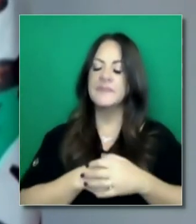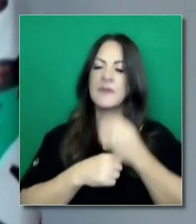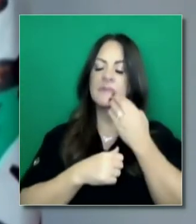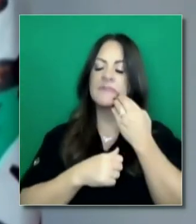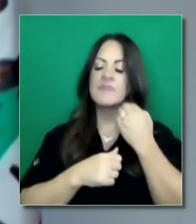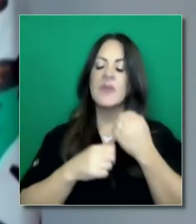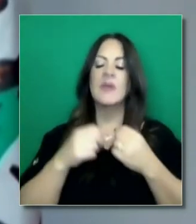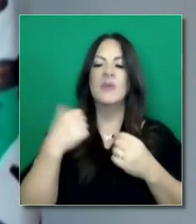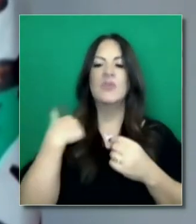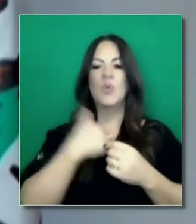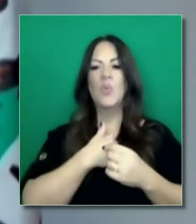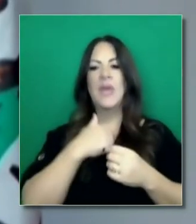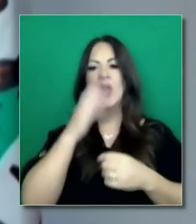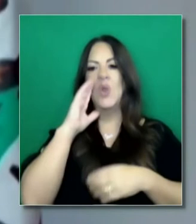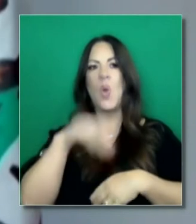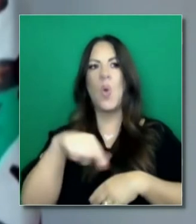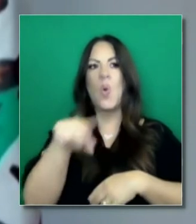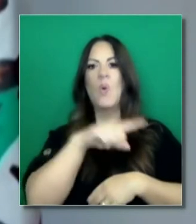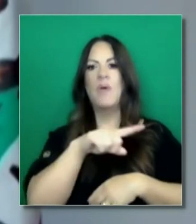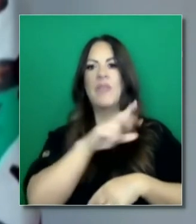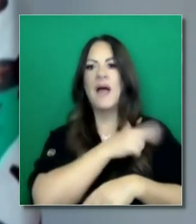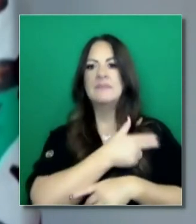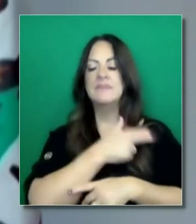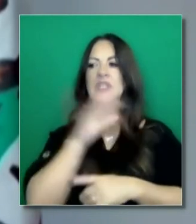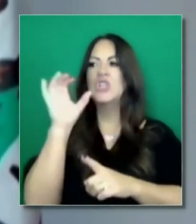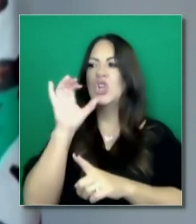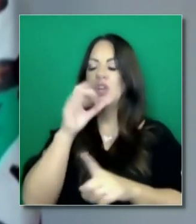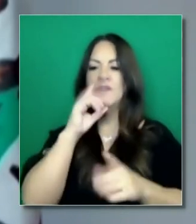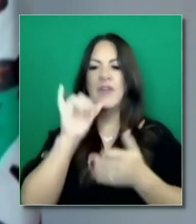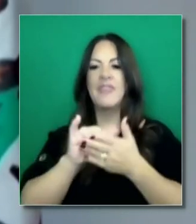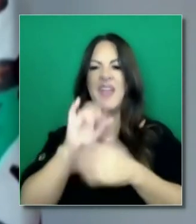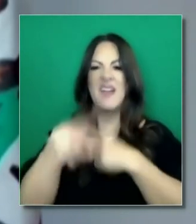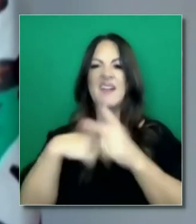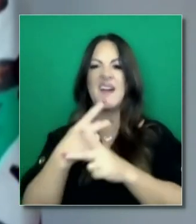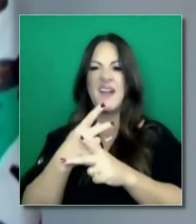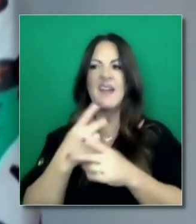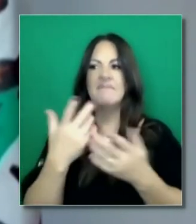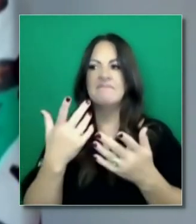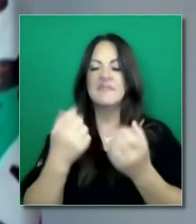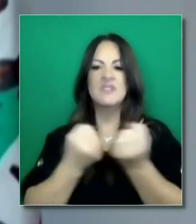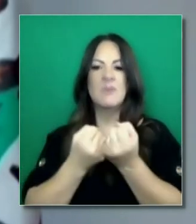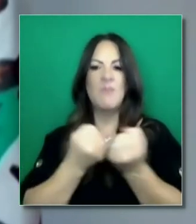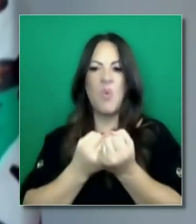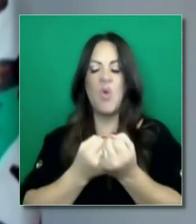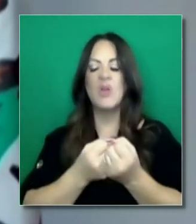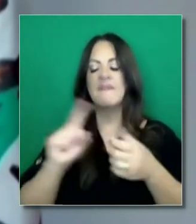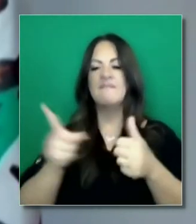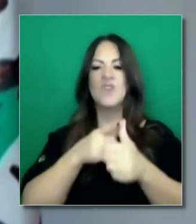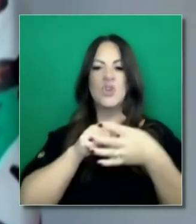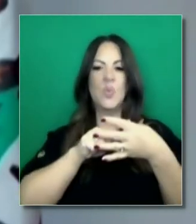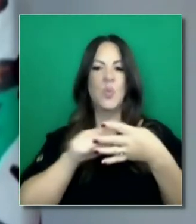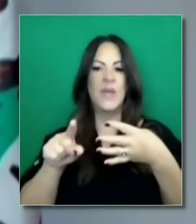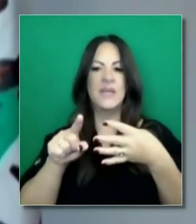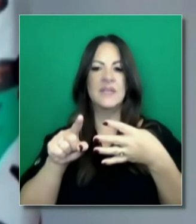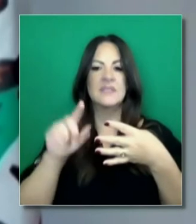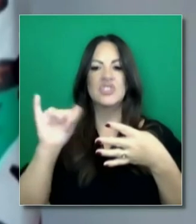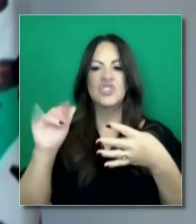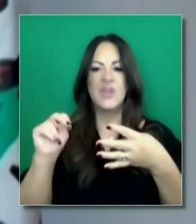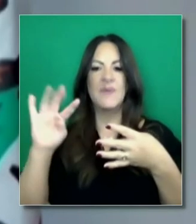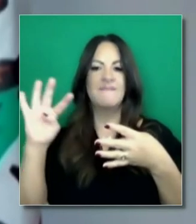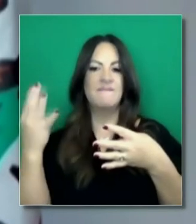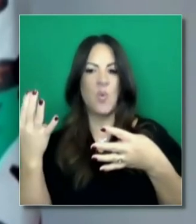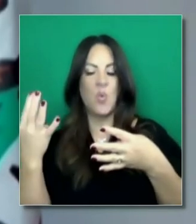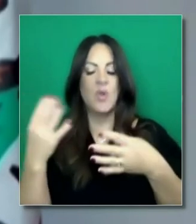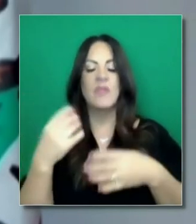Hemos encuestado a una cantidad de hospitales grandes y pequeños. Estamos viendo para el